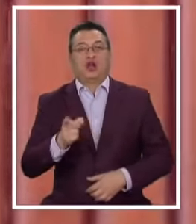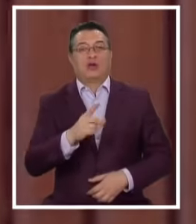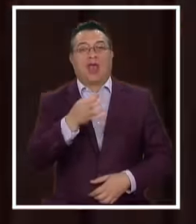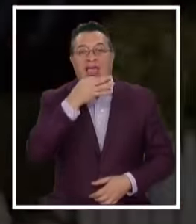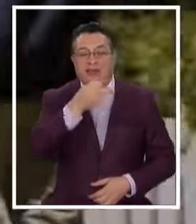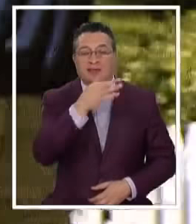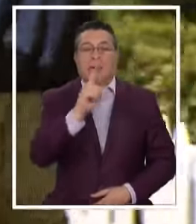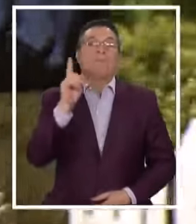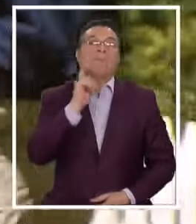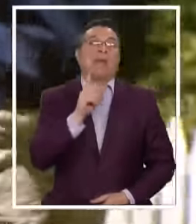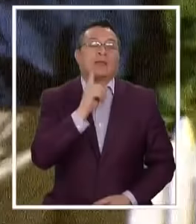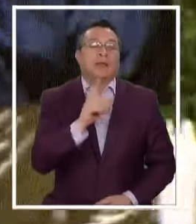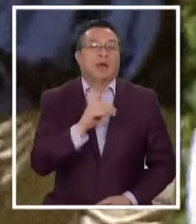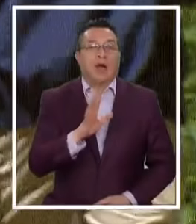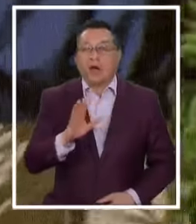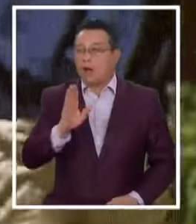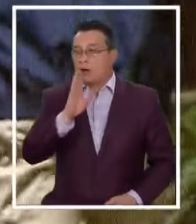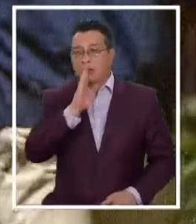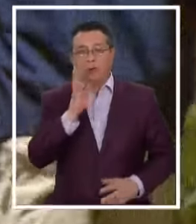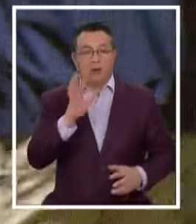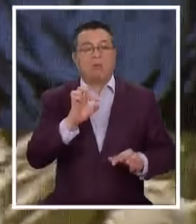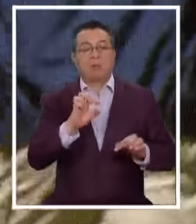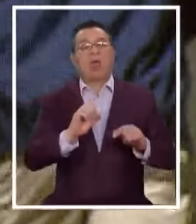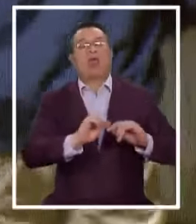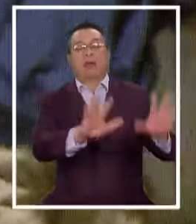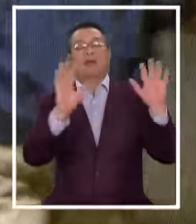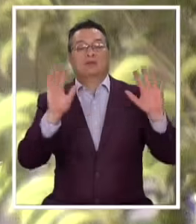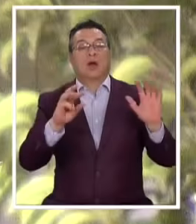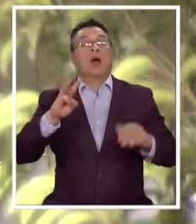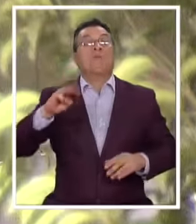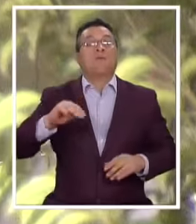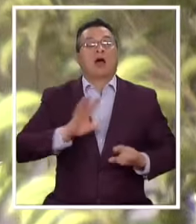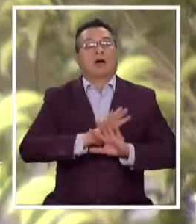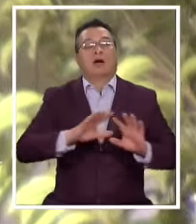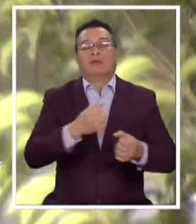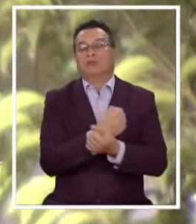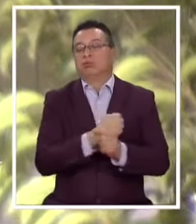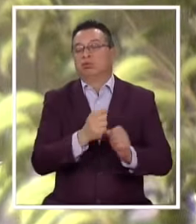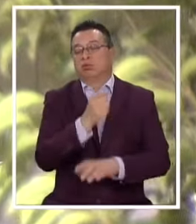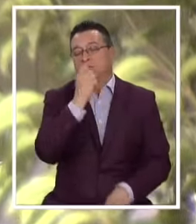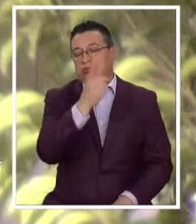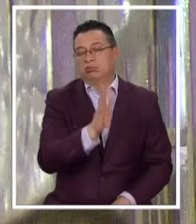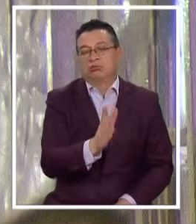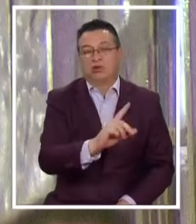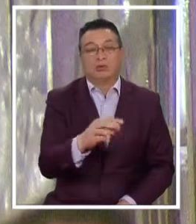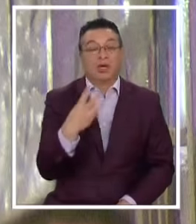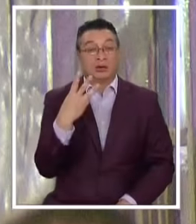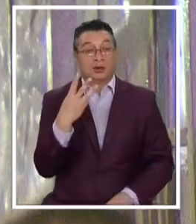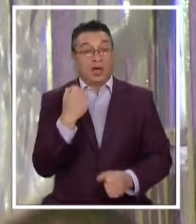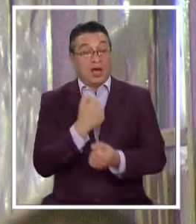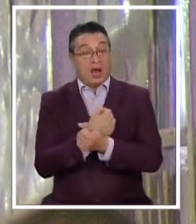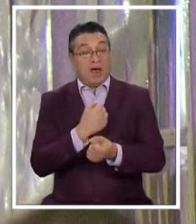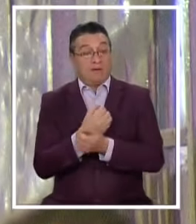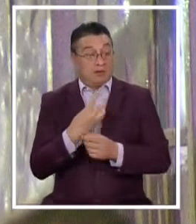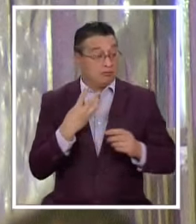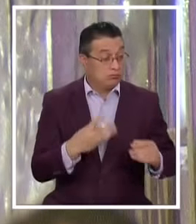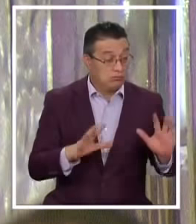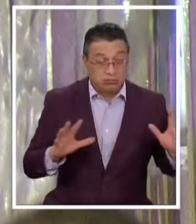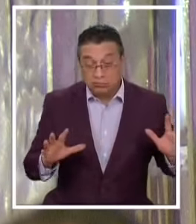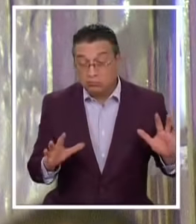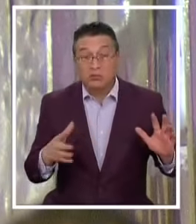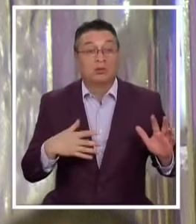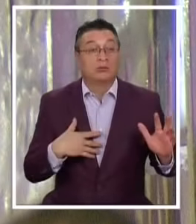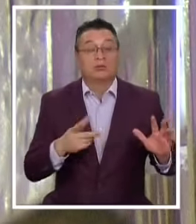que dijo Era mentira Así quedaron Con el padre Luego de que la madre Desistiera de la denuncia Los tres carabineros Que participaron En el